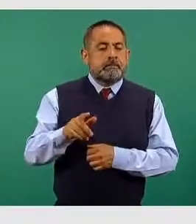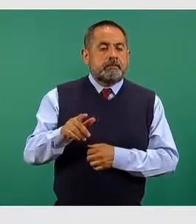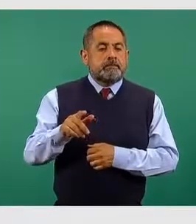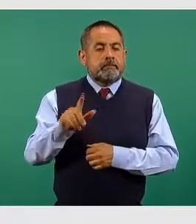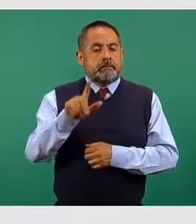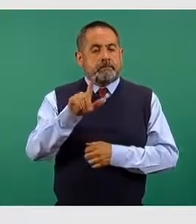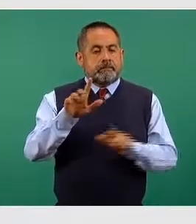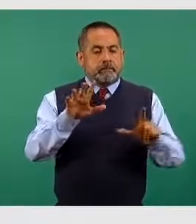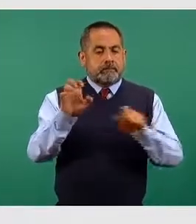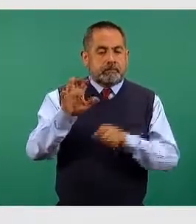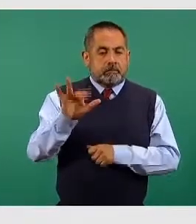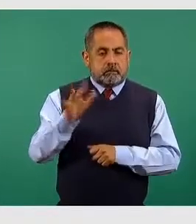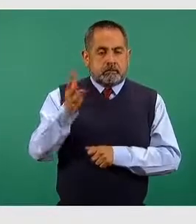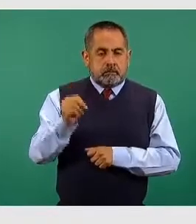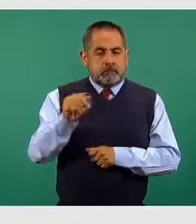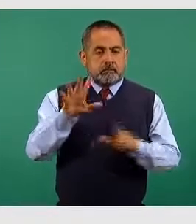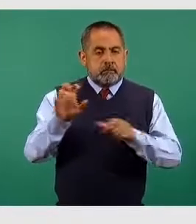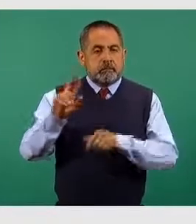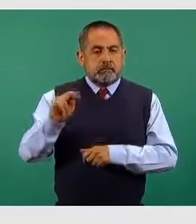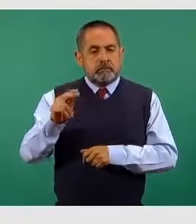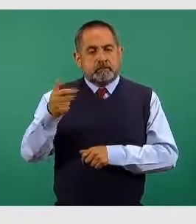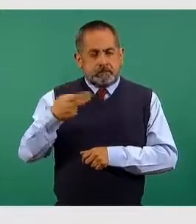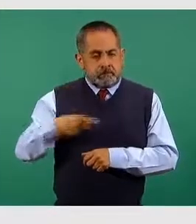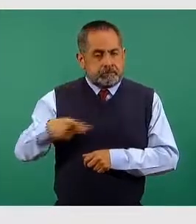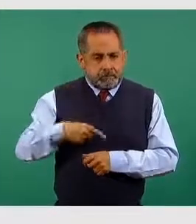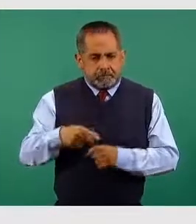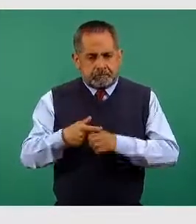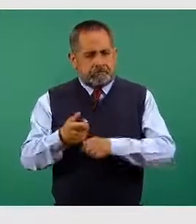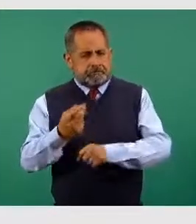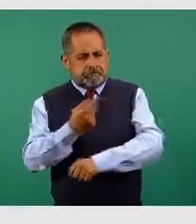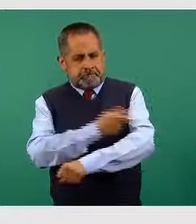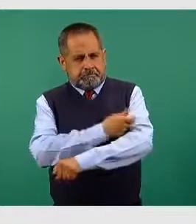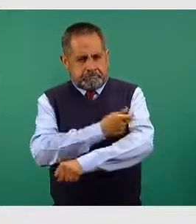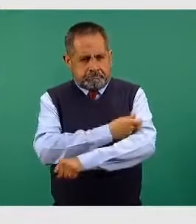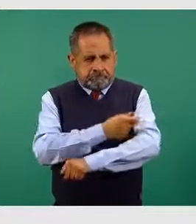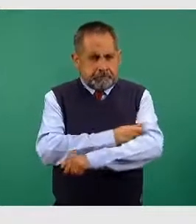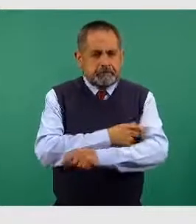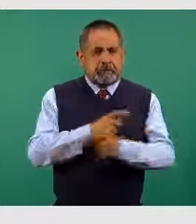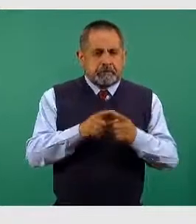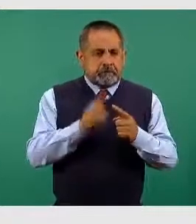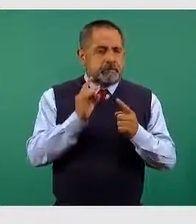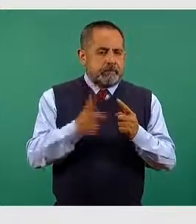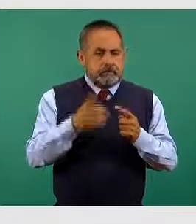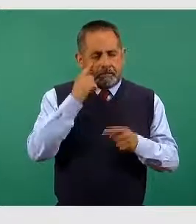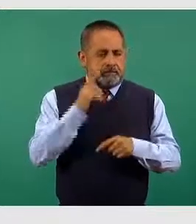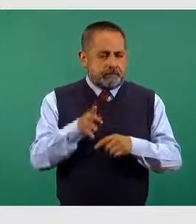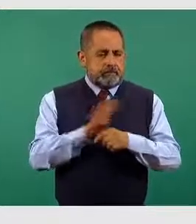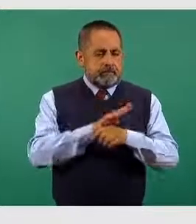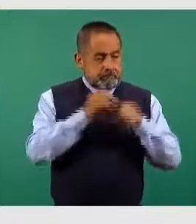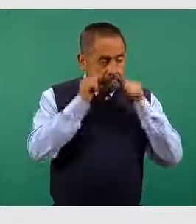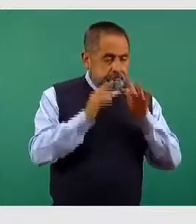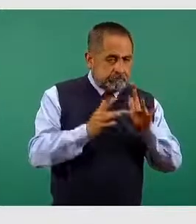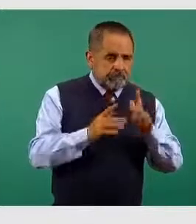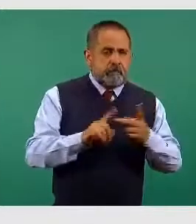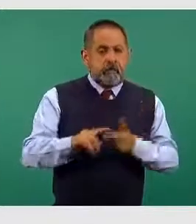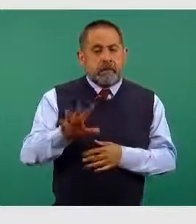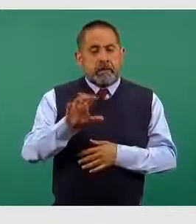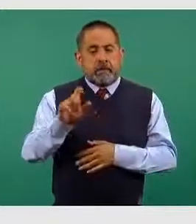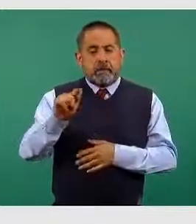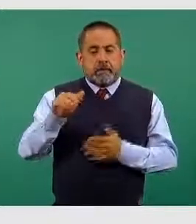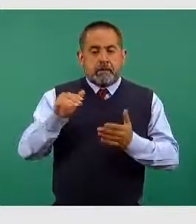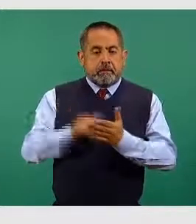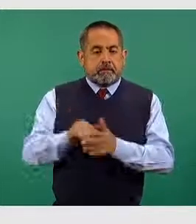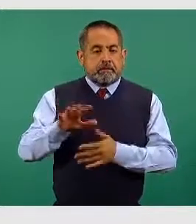personas que trabajan en el Sistema Nacional de Salud en la atención de la COVID-19, 570